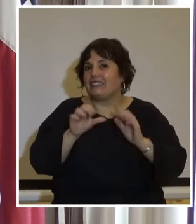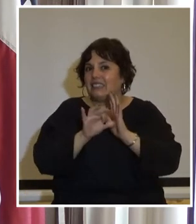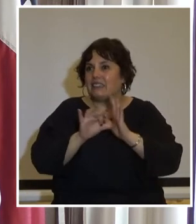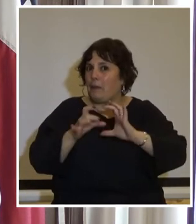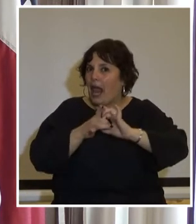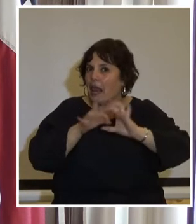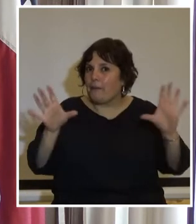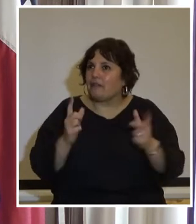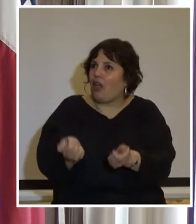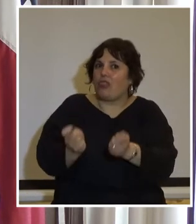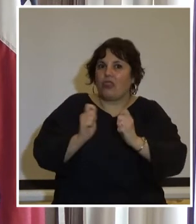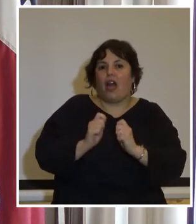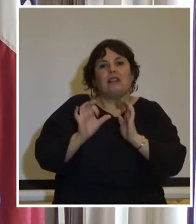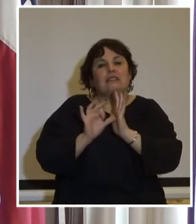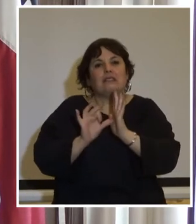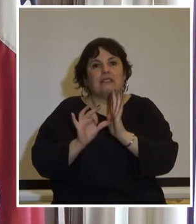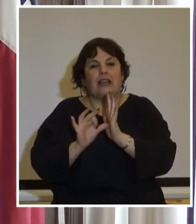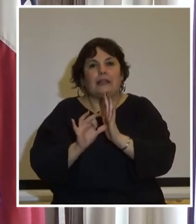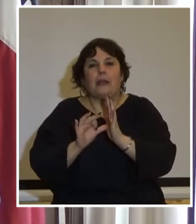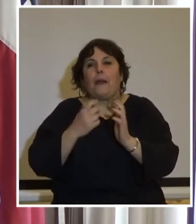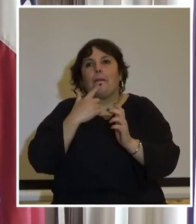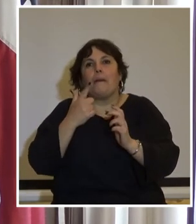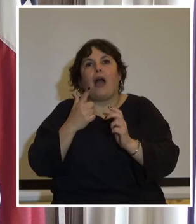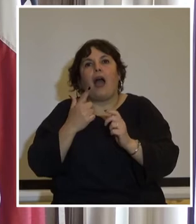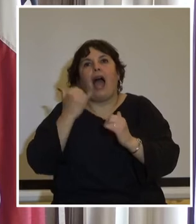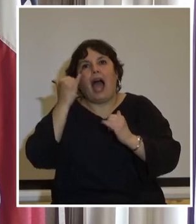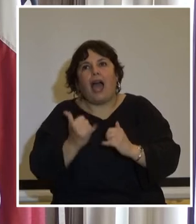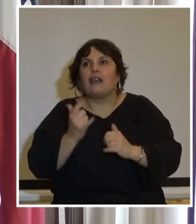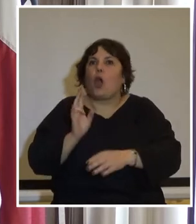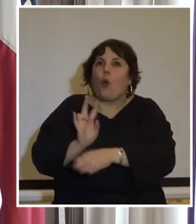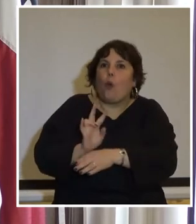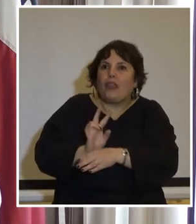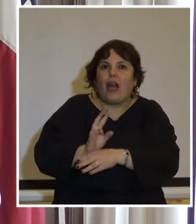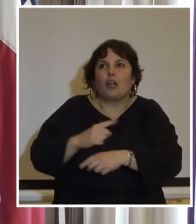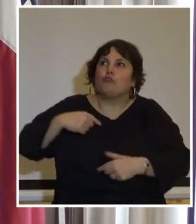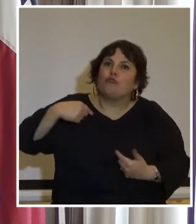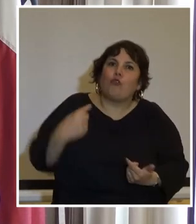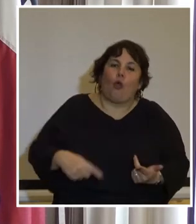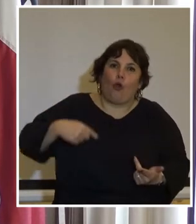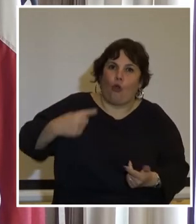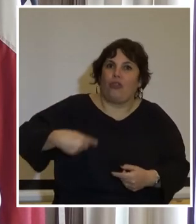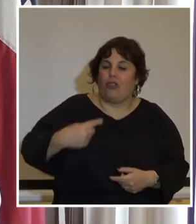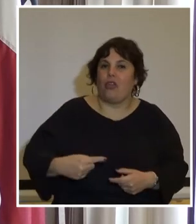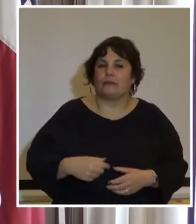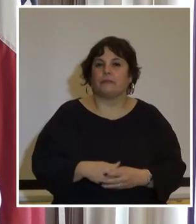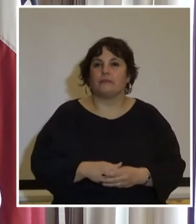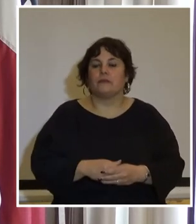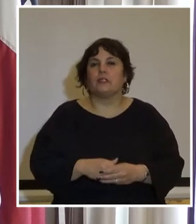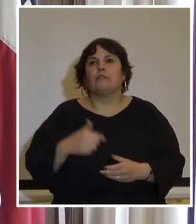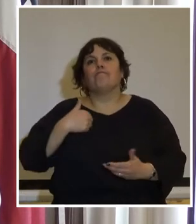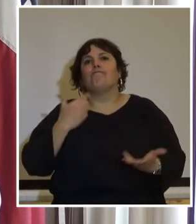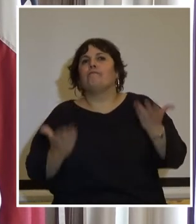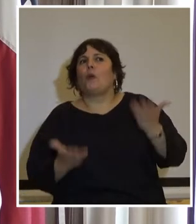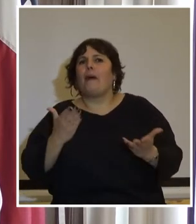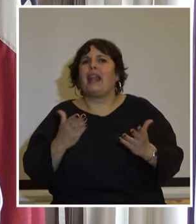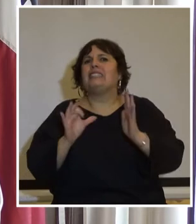libertad que nos otorga, es un sistema lábil. Por lo tanto, hay que cuidarla un día sí y otro también. Yo compararía la